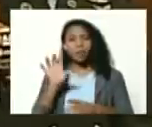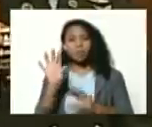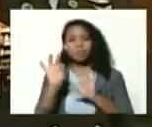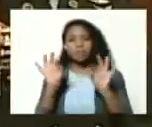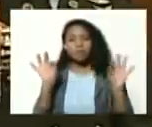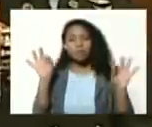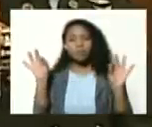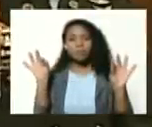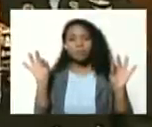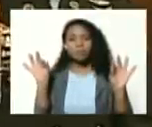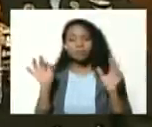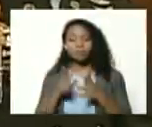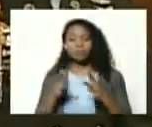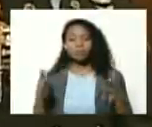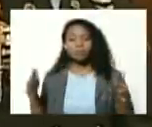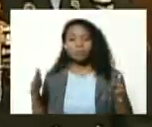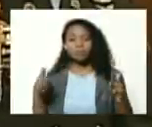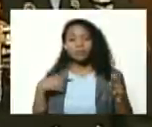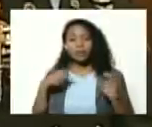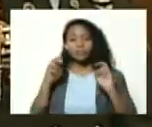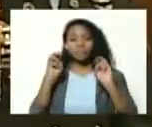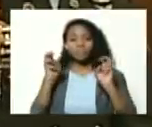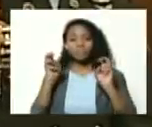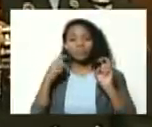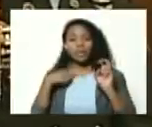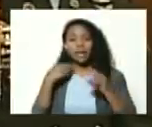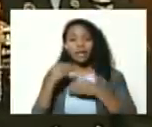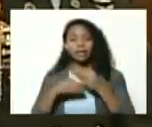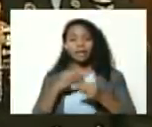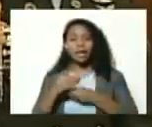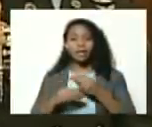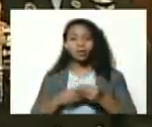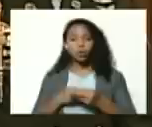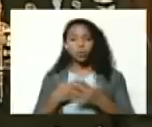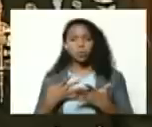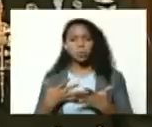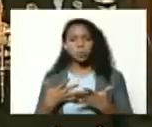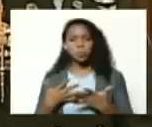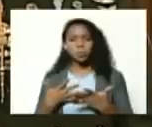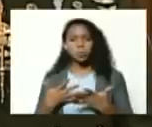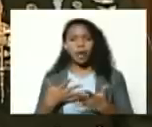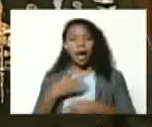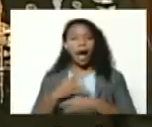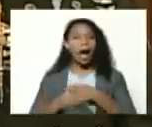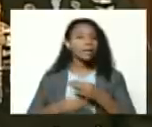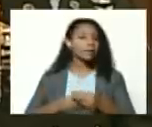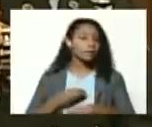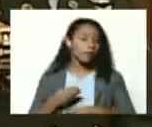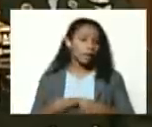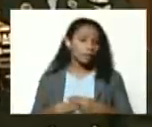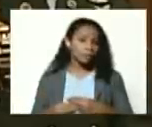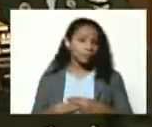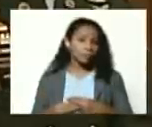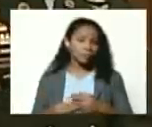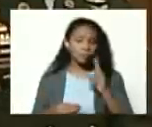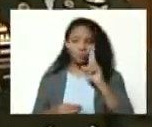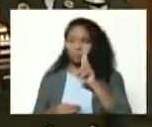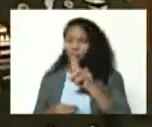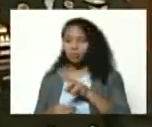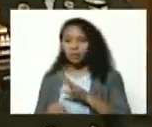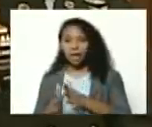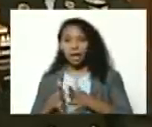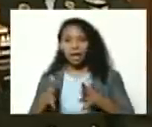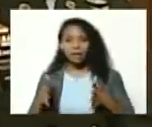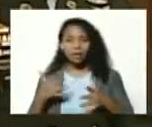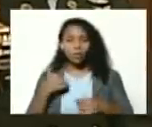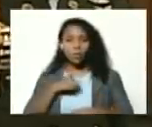de una cantidad de títulos que están destinados a hacer visible la grandeza